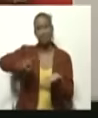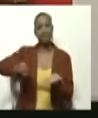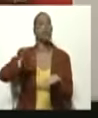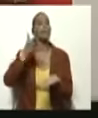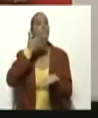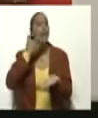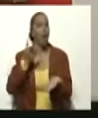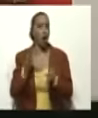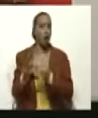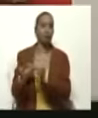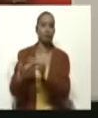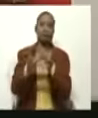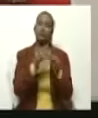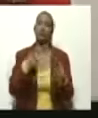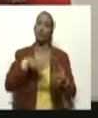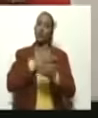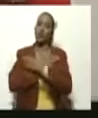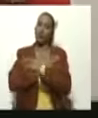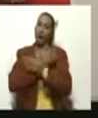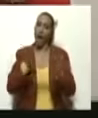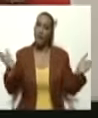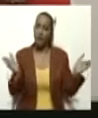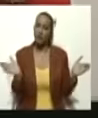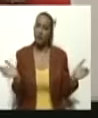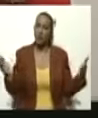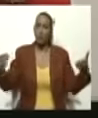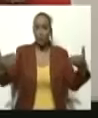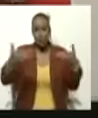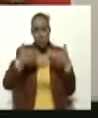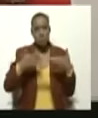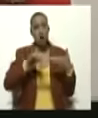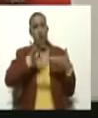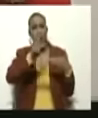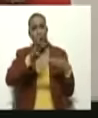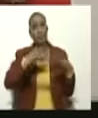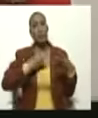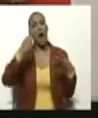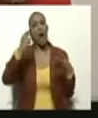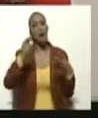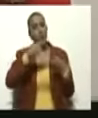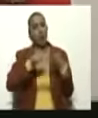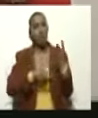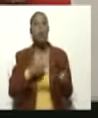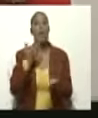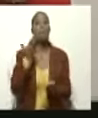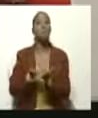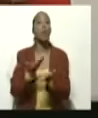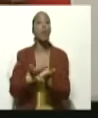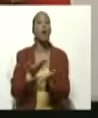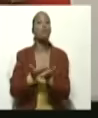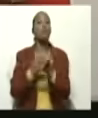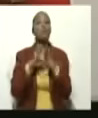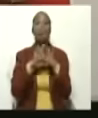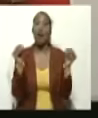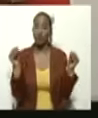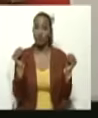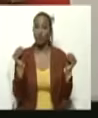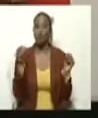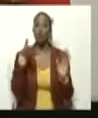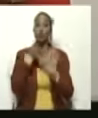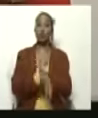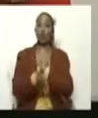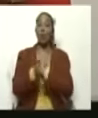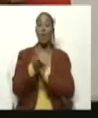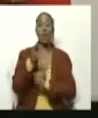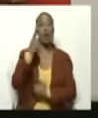con beneplácito esta propuesta que es una propuesta para todas y para todos, que independientemente de cómo pensemos, aquí lo